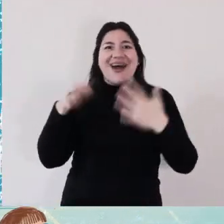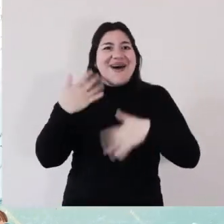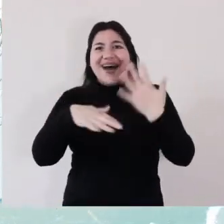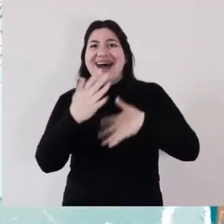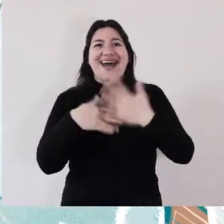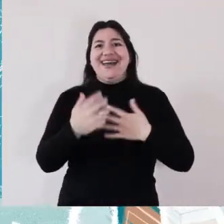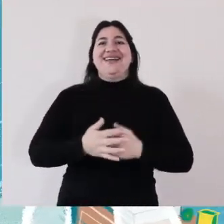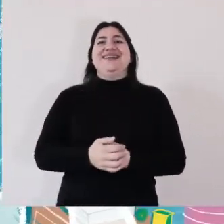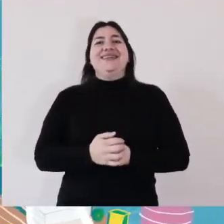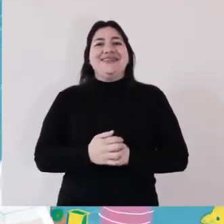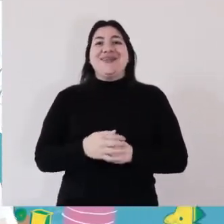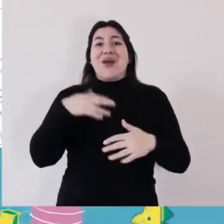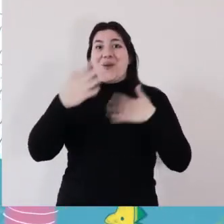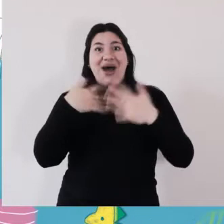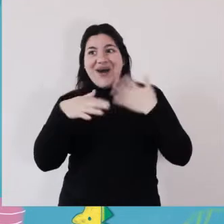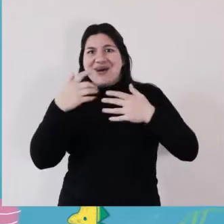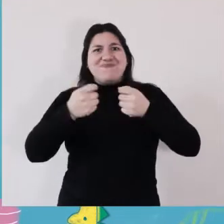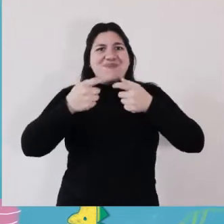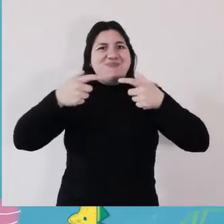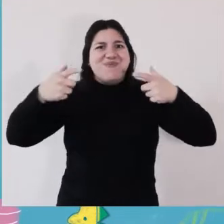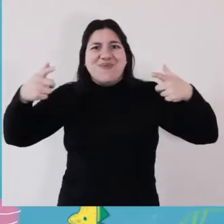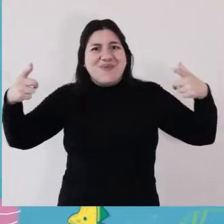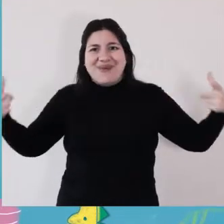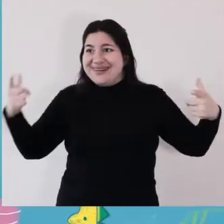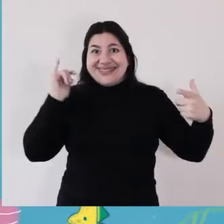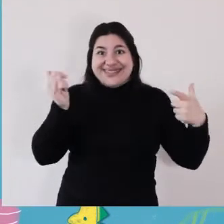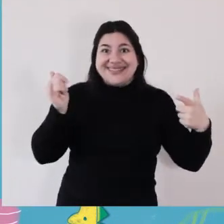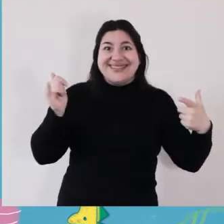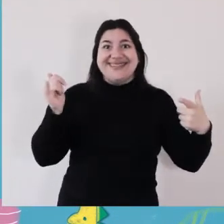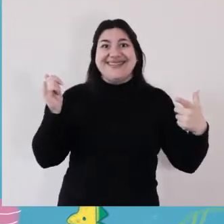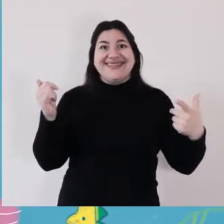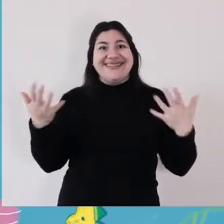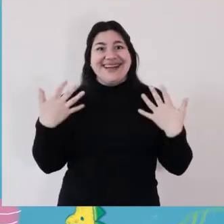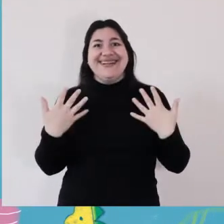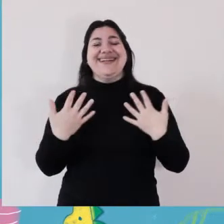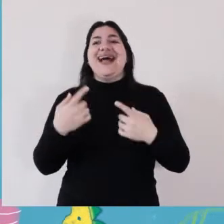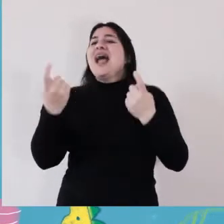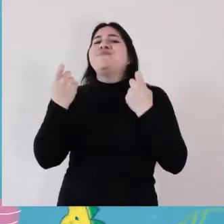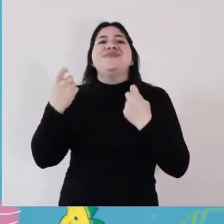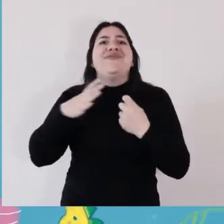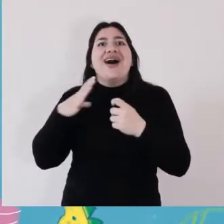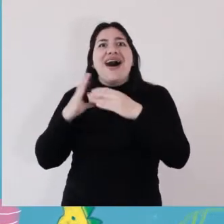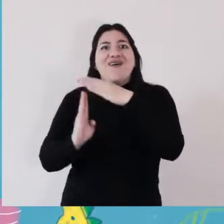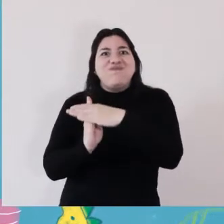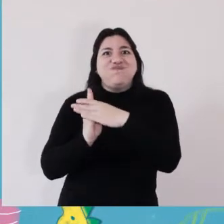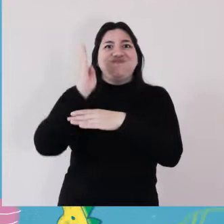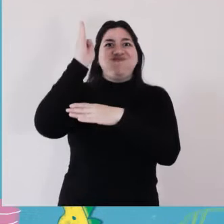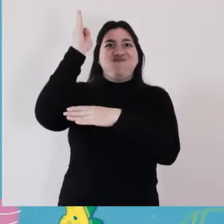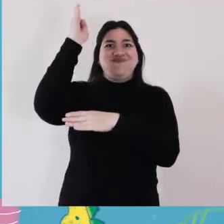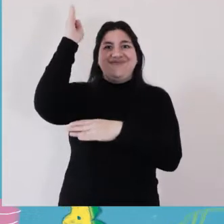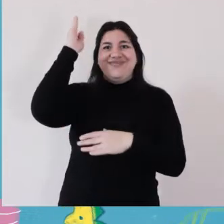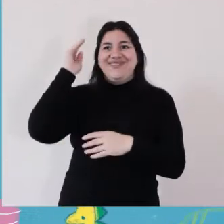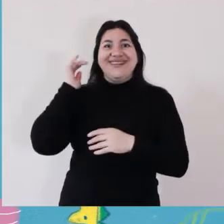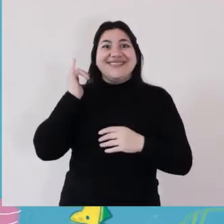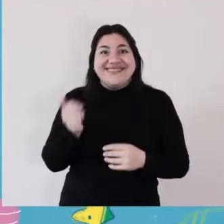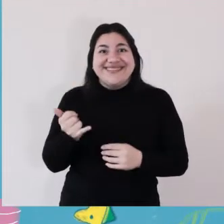En la sala azul, los juegos continúan y crecen al igual que las voces infantiles. Necesitaríamos una